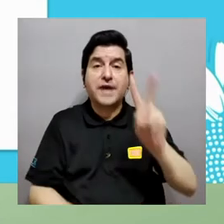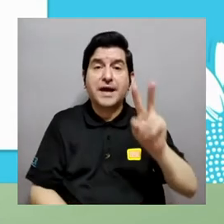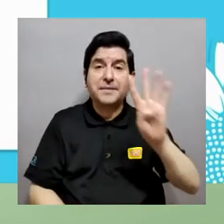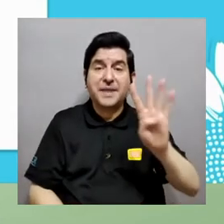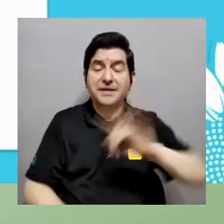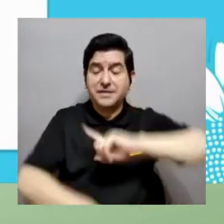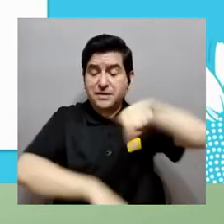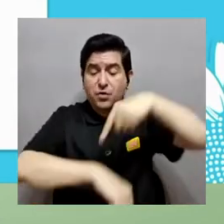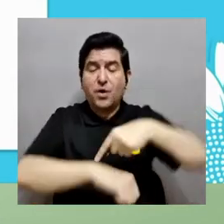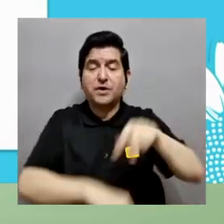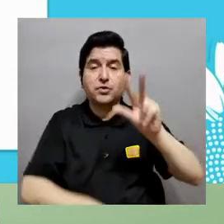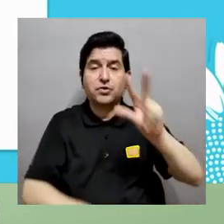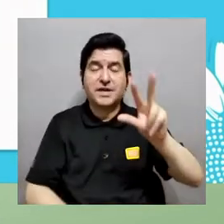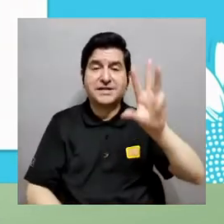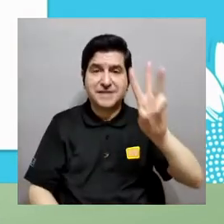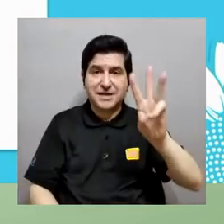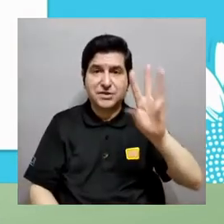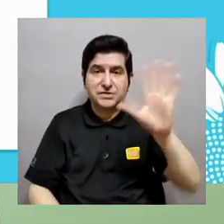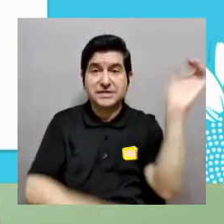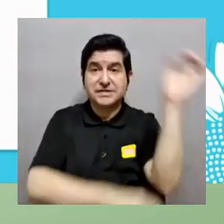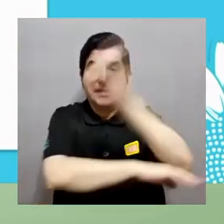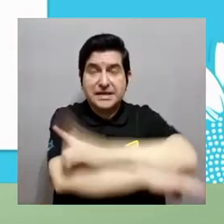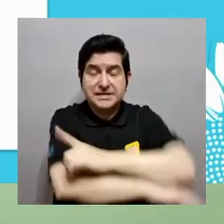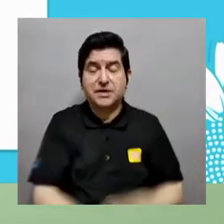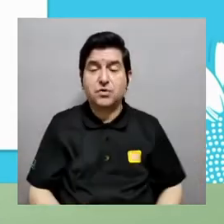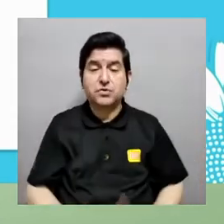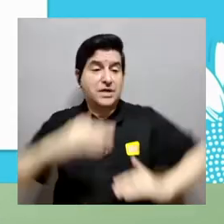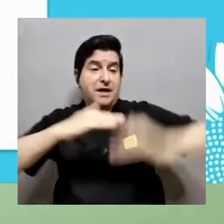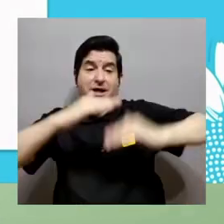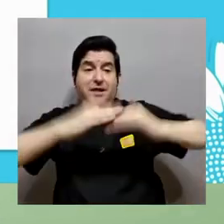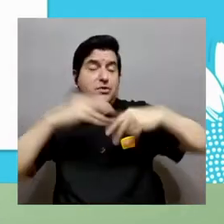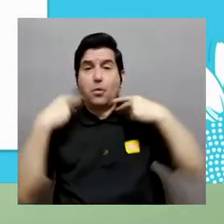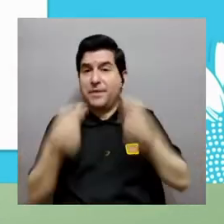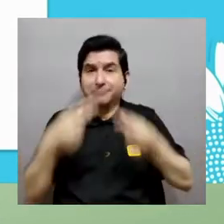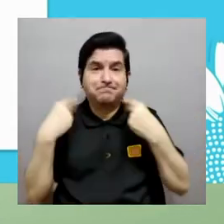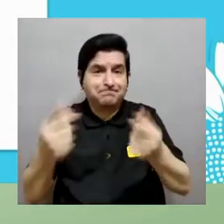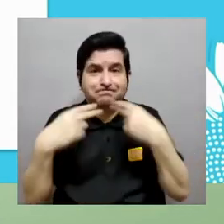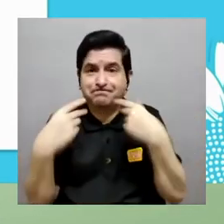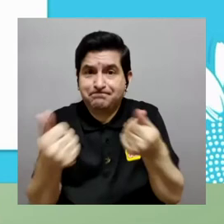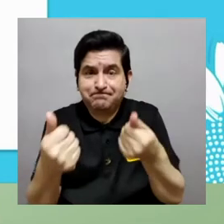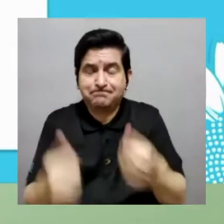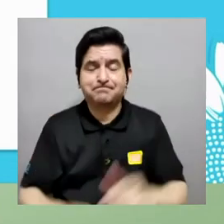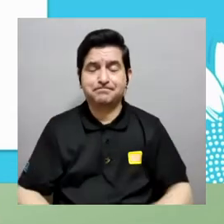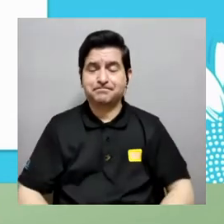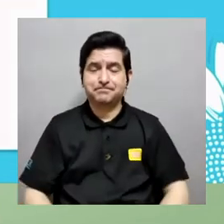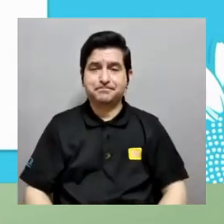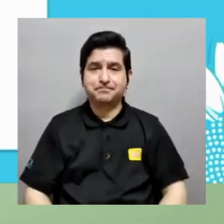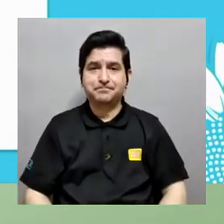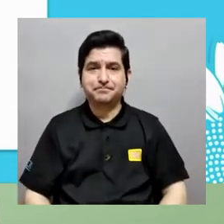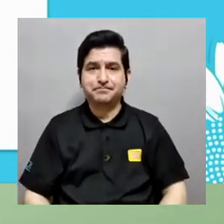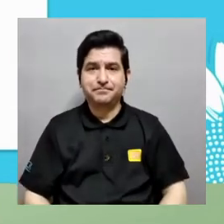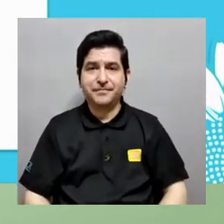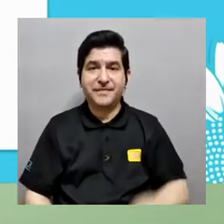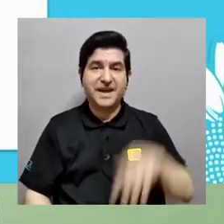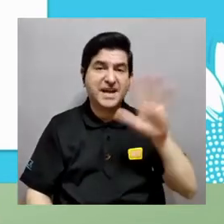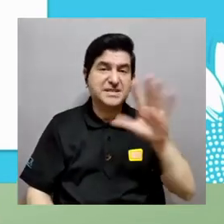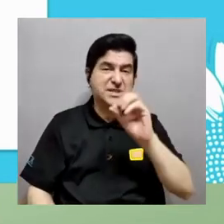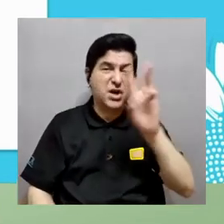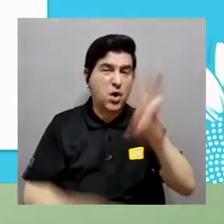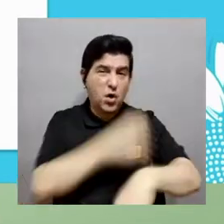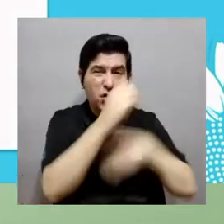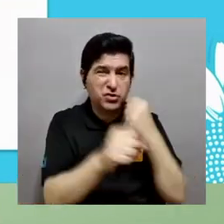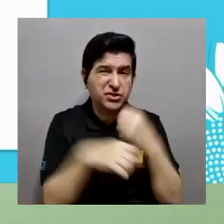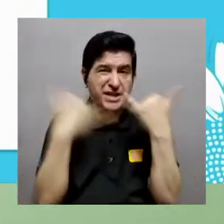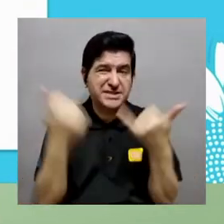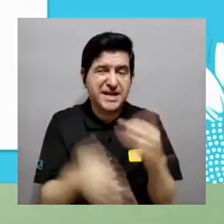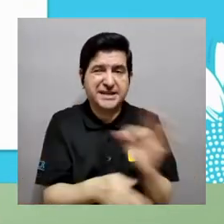de alto rendimiento pues están hechos para correr 24 horas 365 días a su máxima velocidad a su